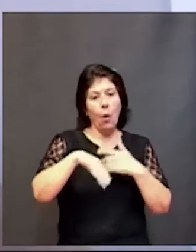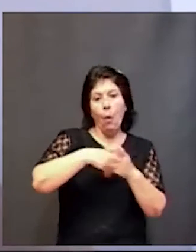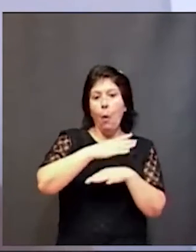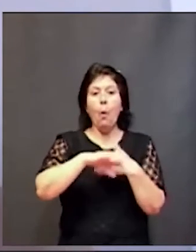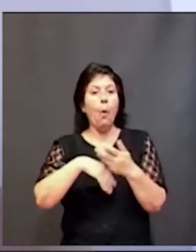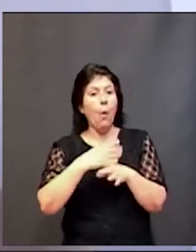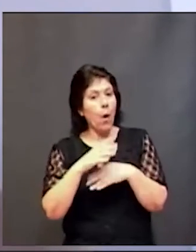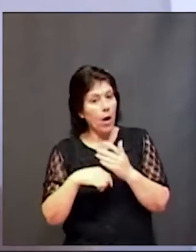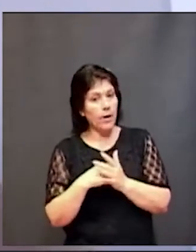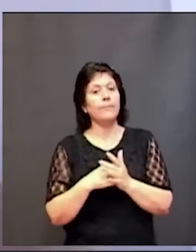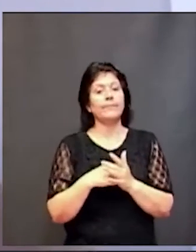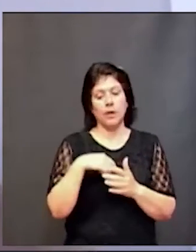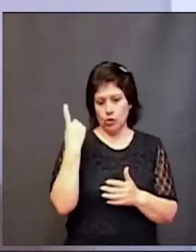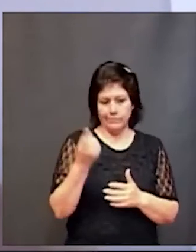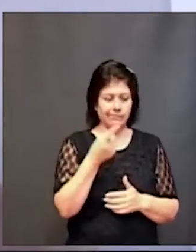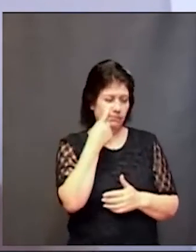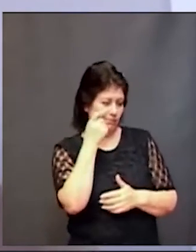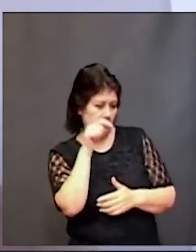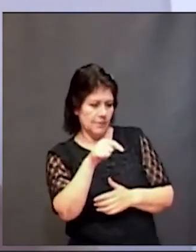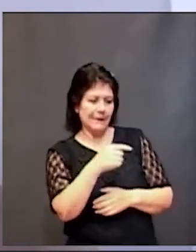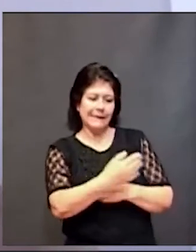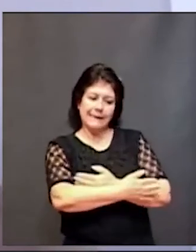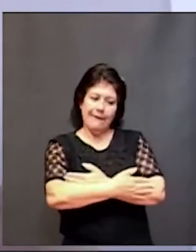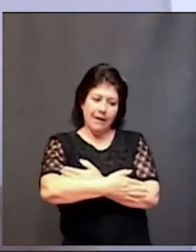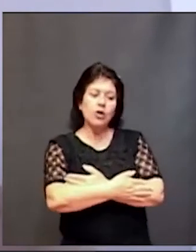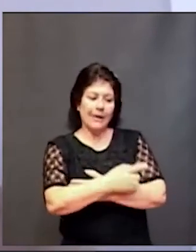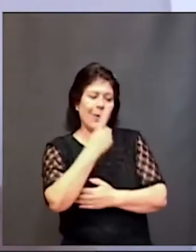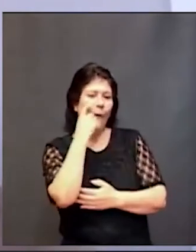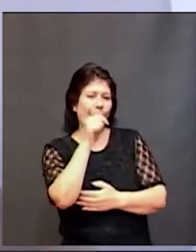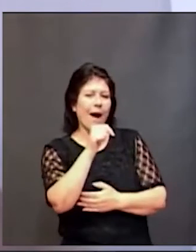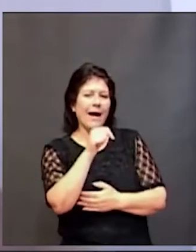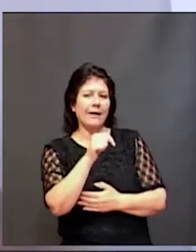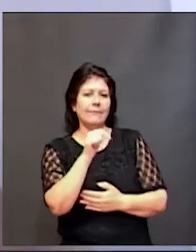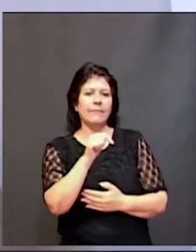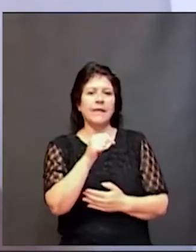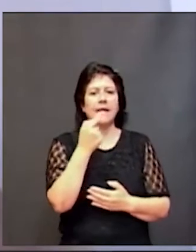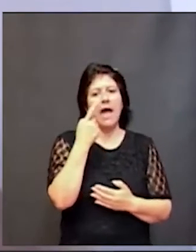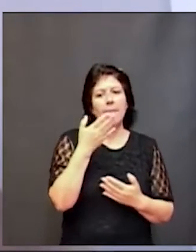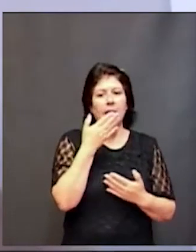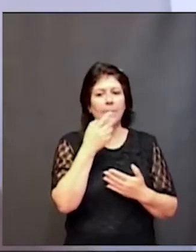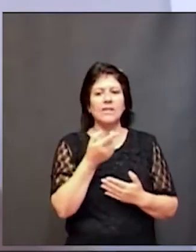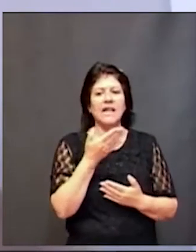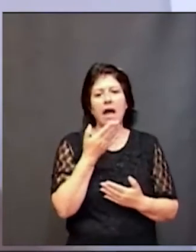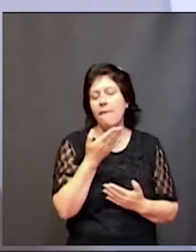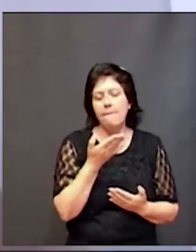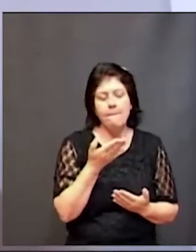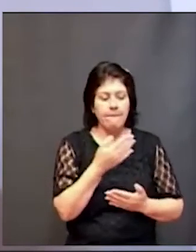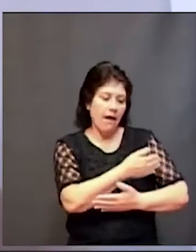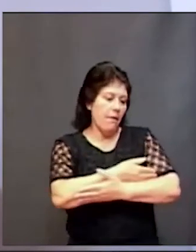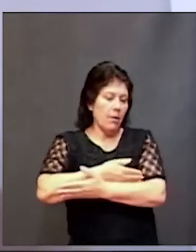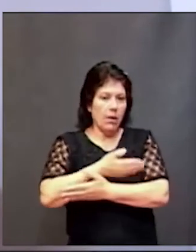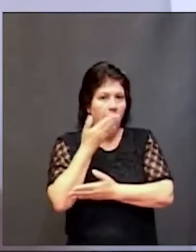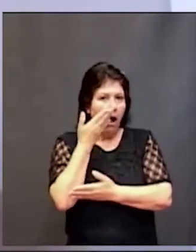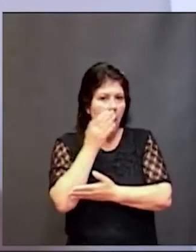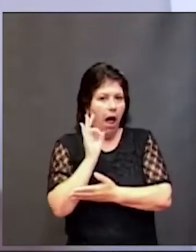desde el jardín podemos detectar si algo está pasando si ese bebé no habla y si llega a los